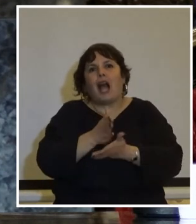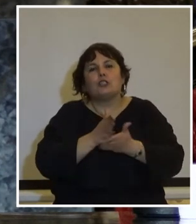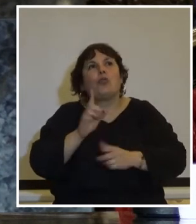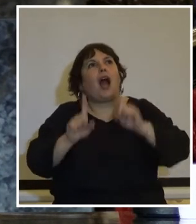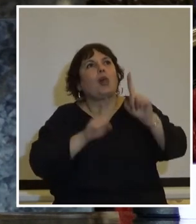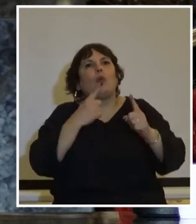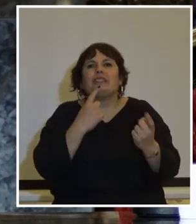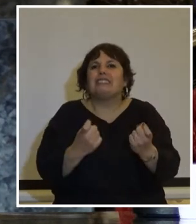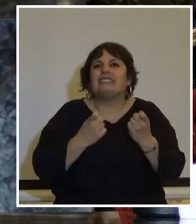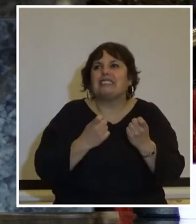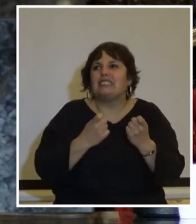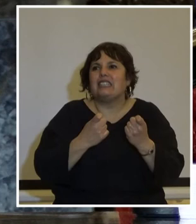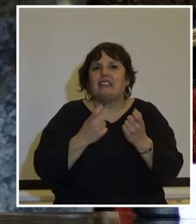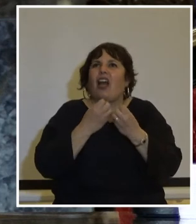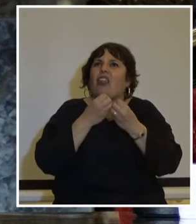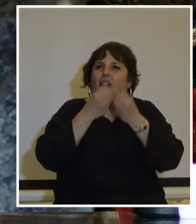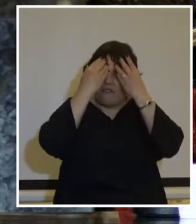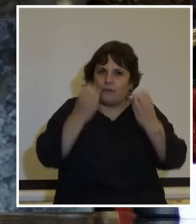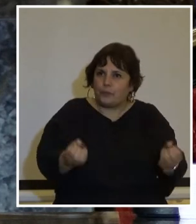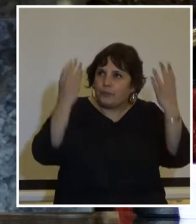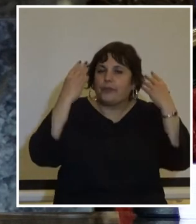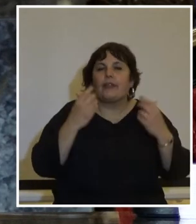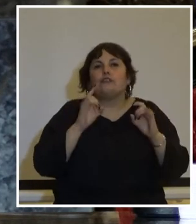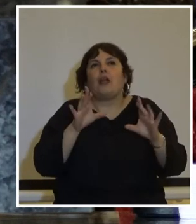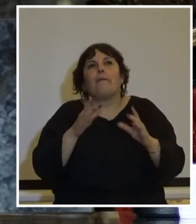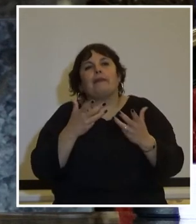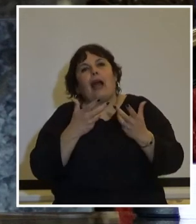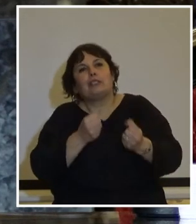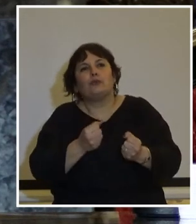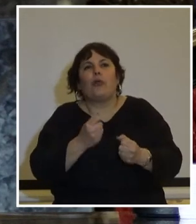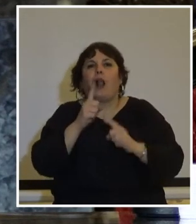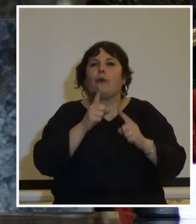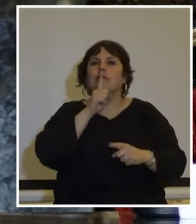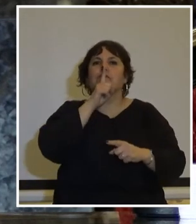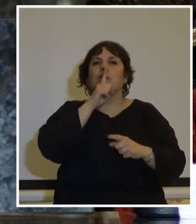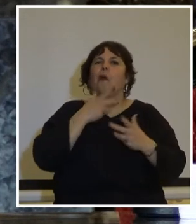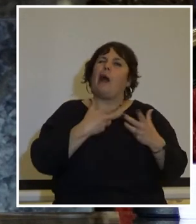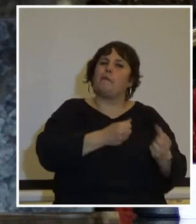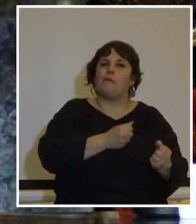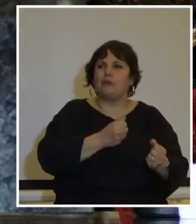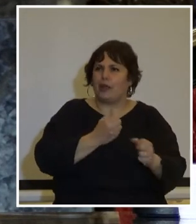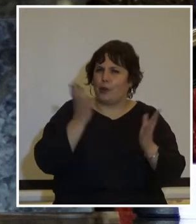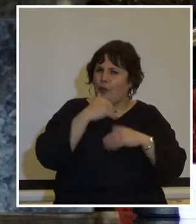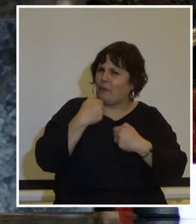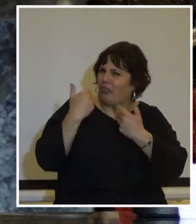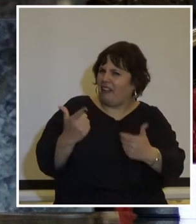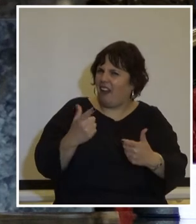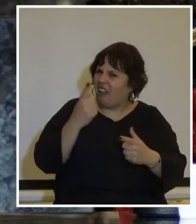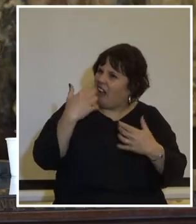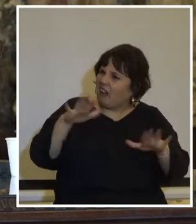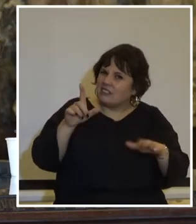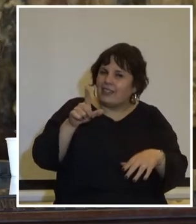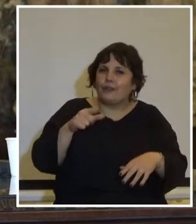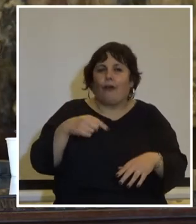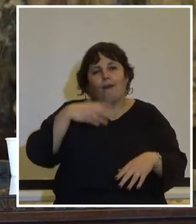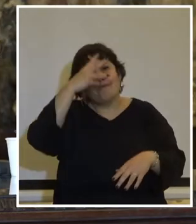necesitan dejar esto atrás solo colabora con los cómplices y no podemos permitirles ese privilegio la